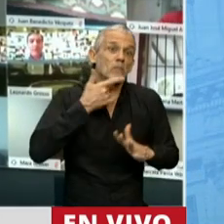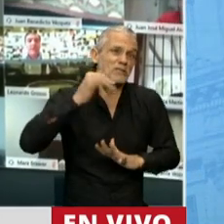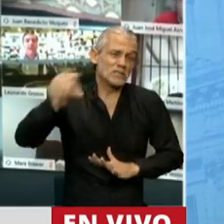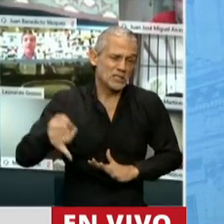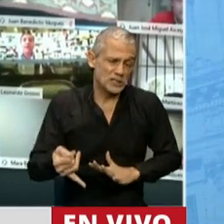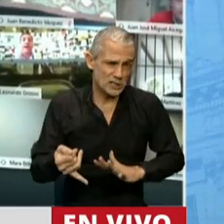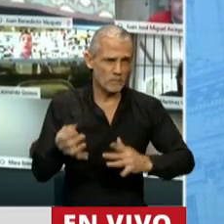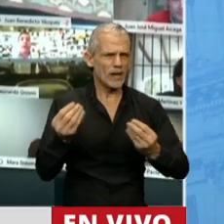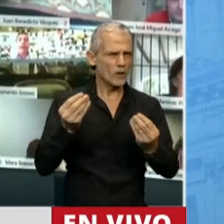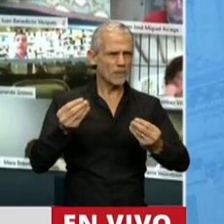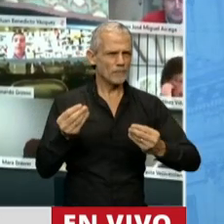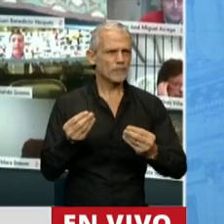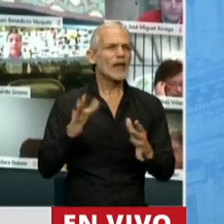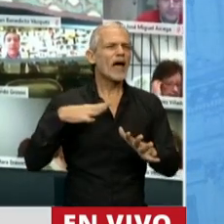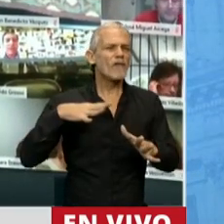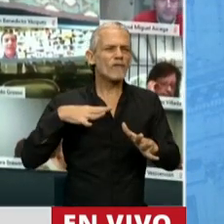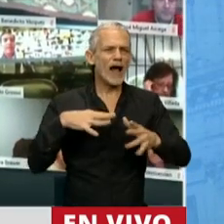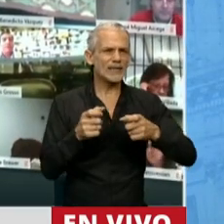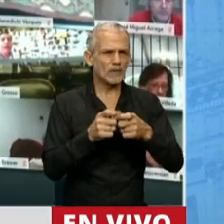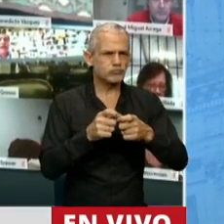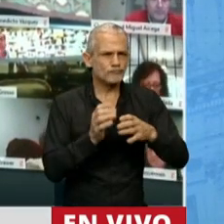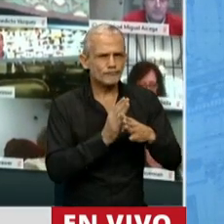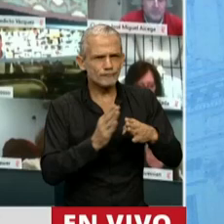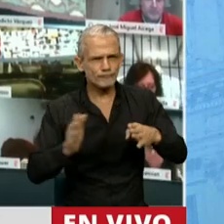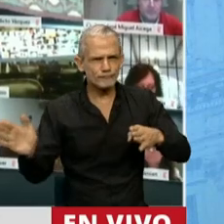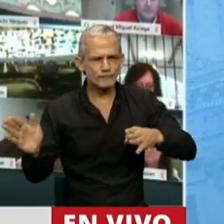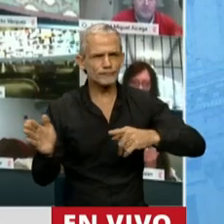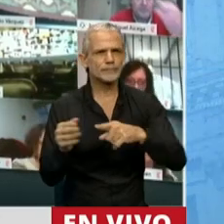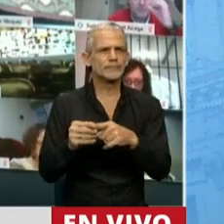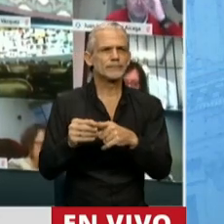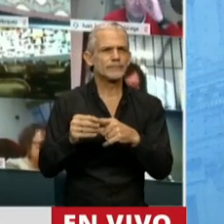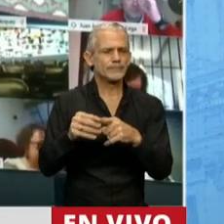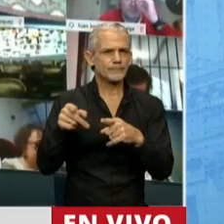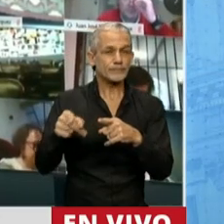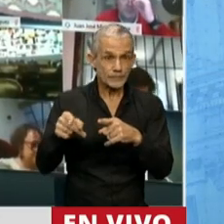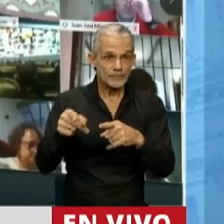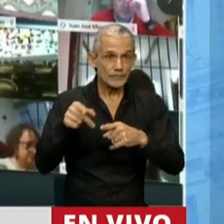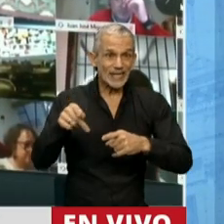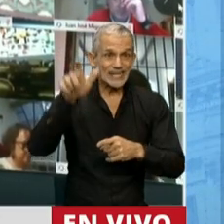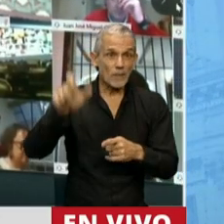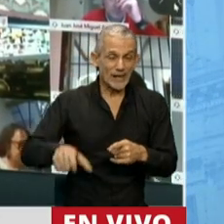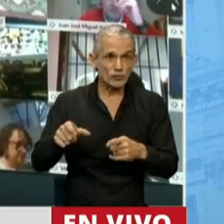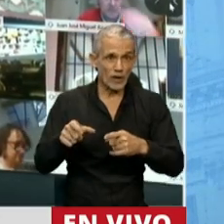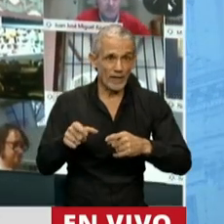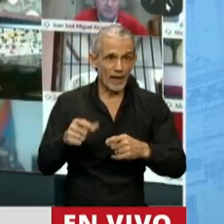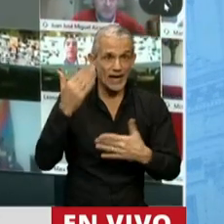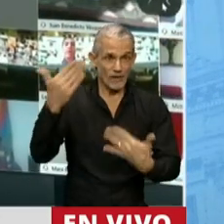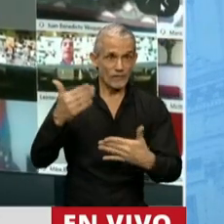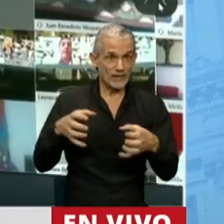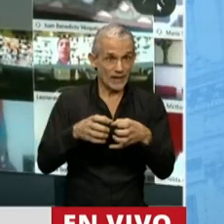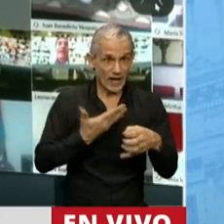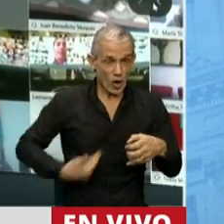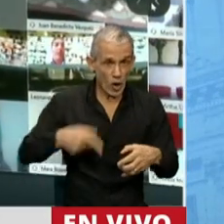pero completemos la película. Quien hoy es presidente de esta Cámara, integra el Frente de Todos, fue